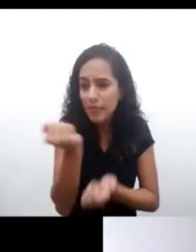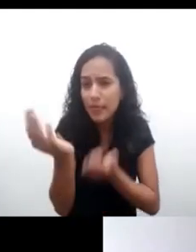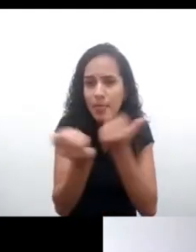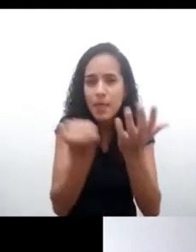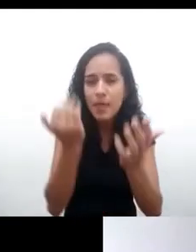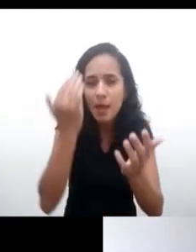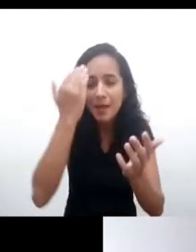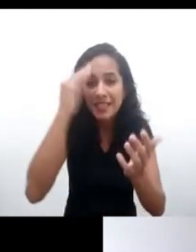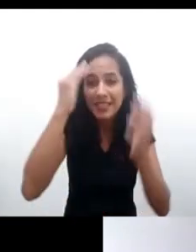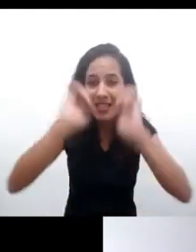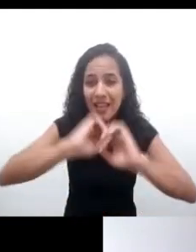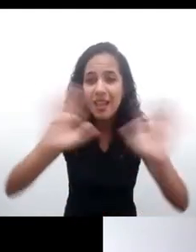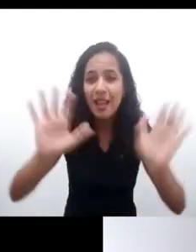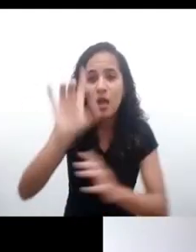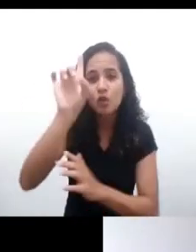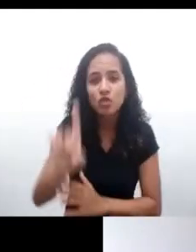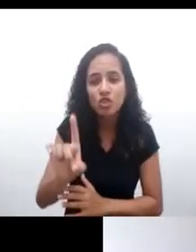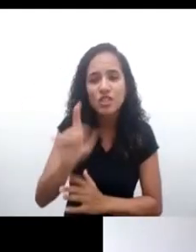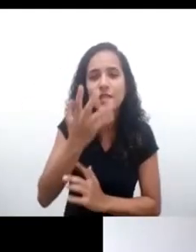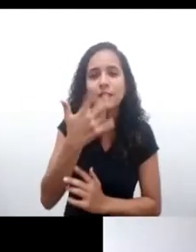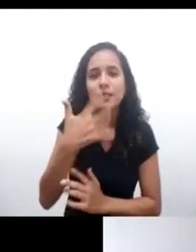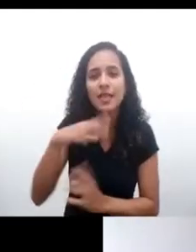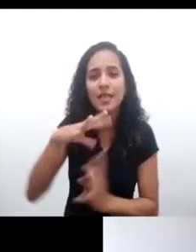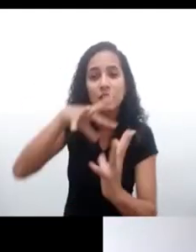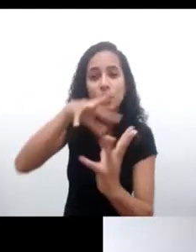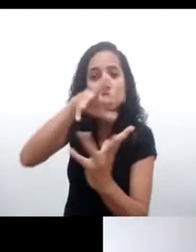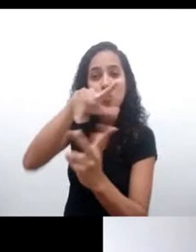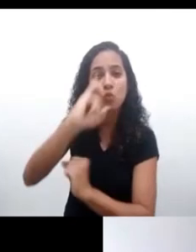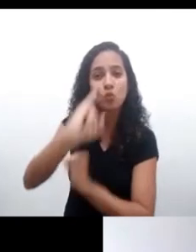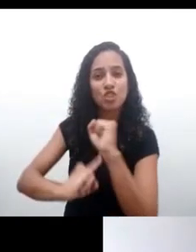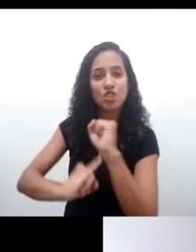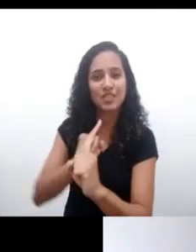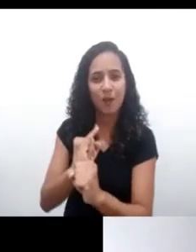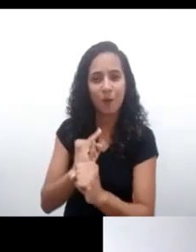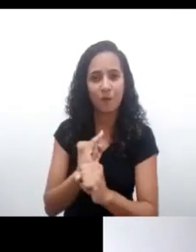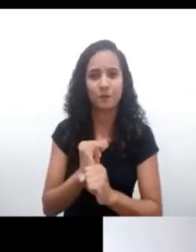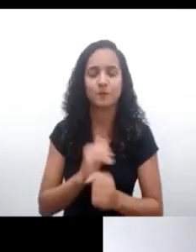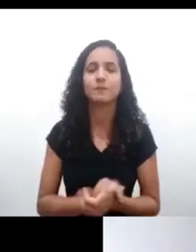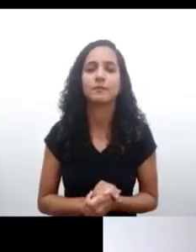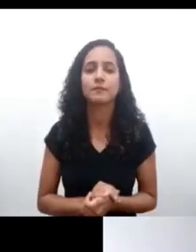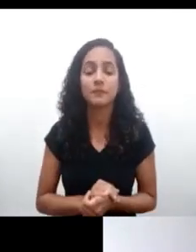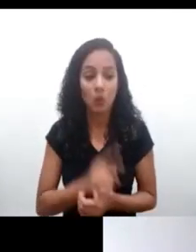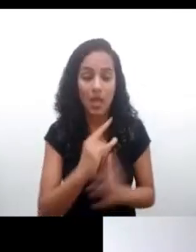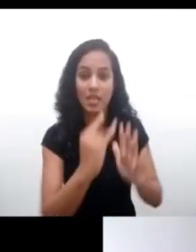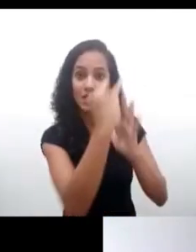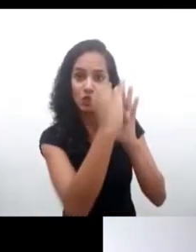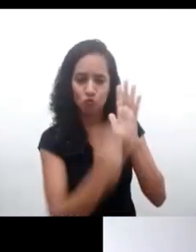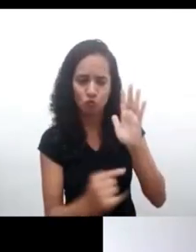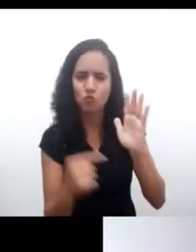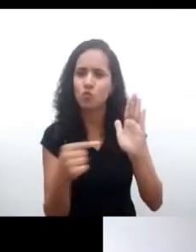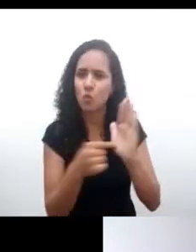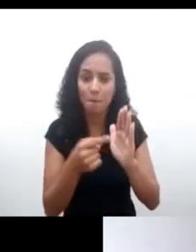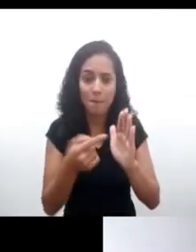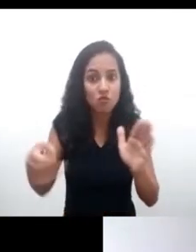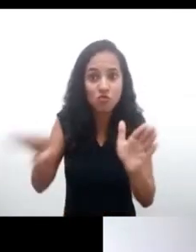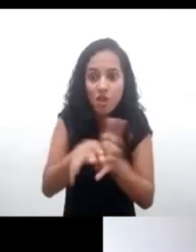interpretación en la concretud de los derechos del niño en el mundo o en el entorno digital. Sin duda, el